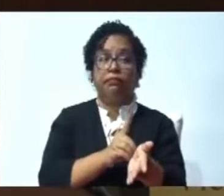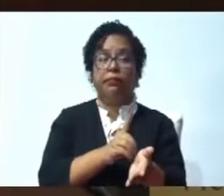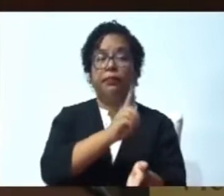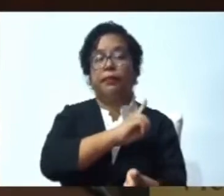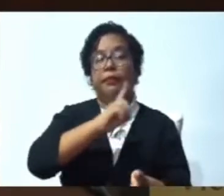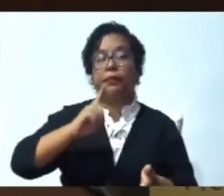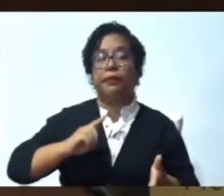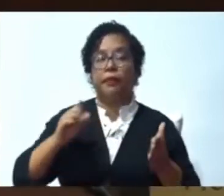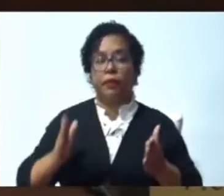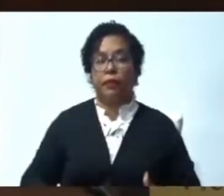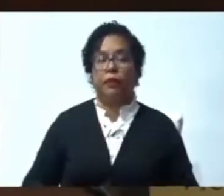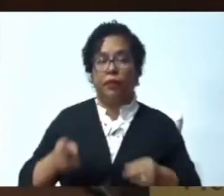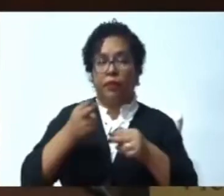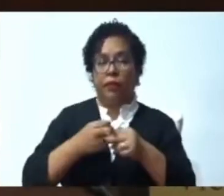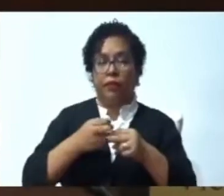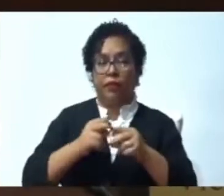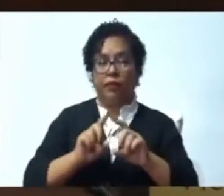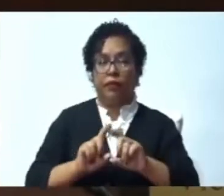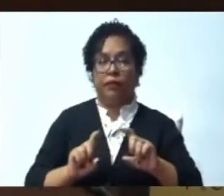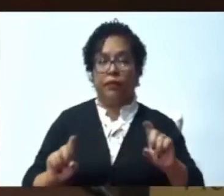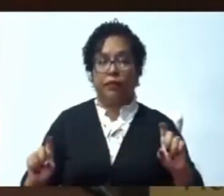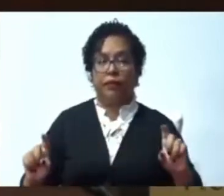Diputado José David Pérez